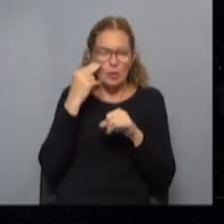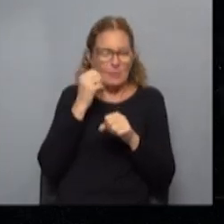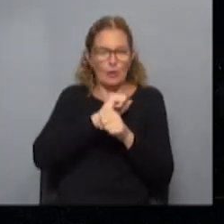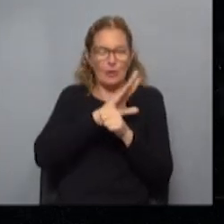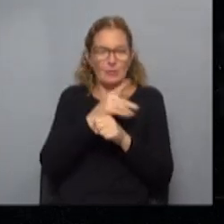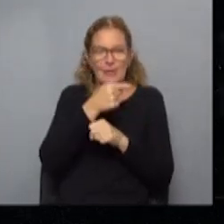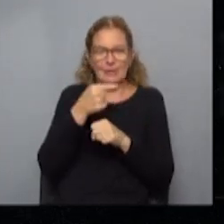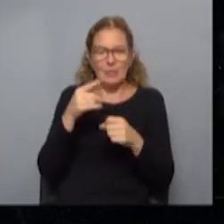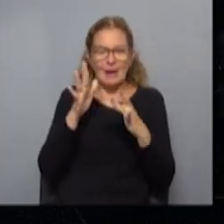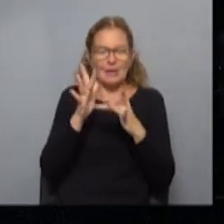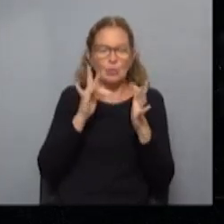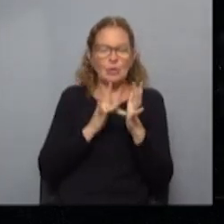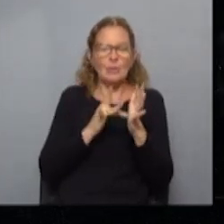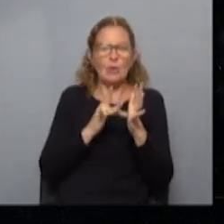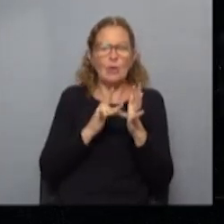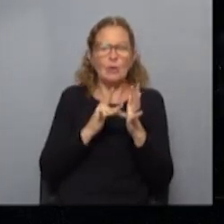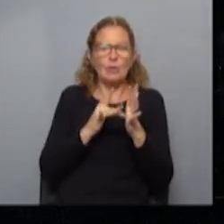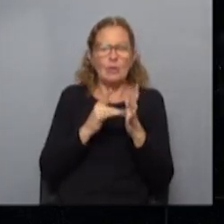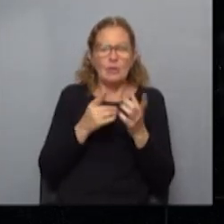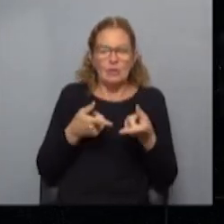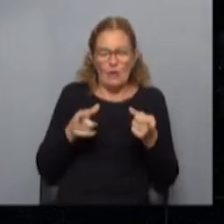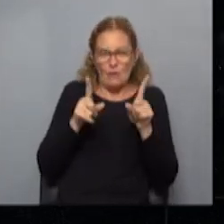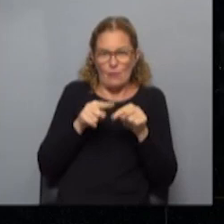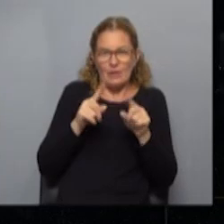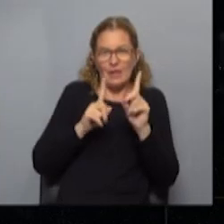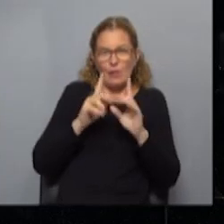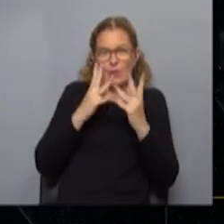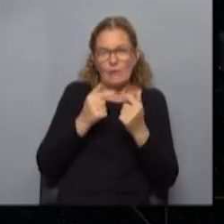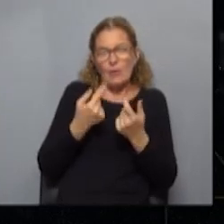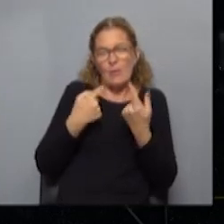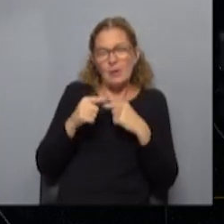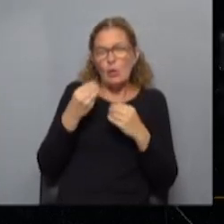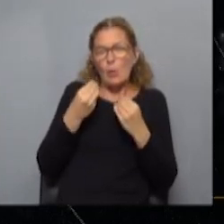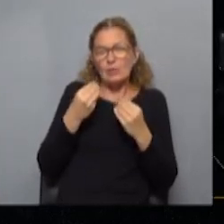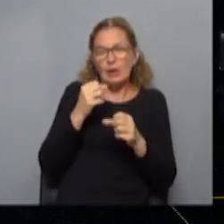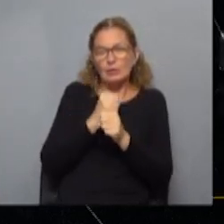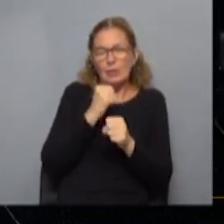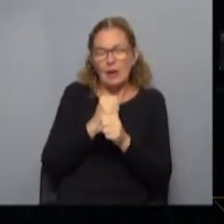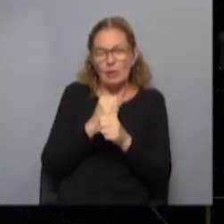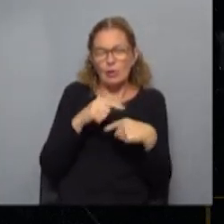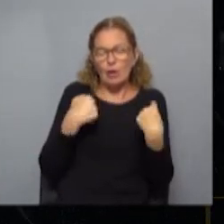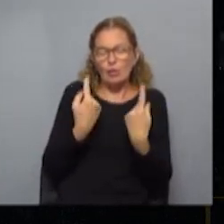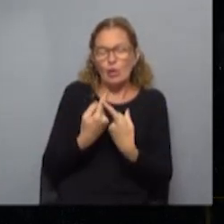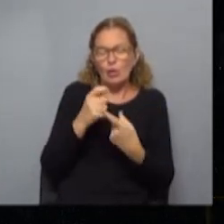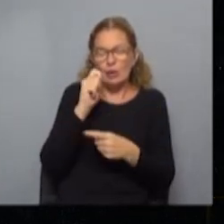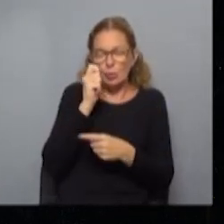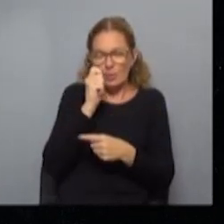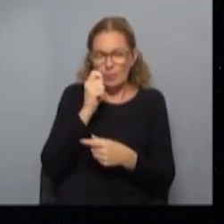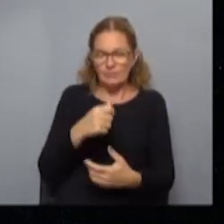de esta semana de turismo de reactivación de alguna manera pero cómo están los trabajadores y las trabajadoras del turismo